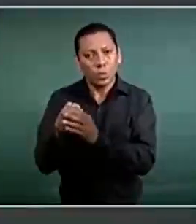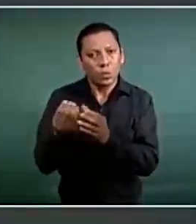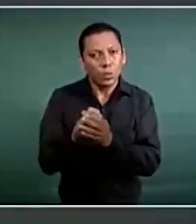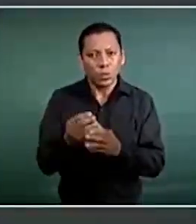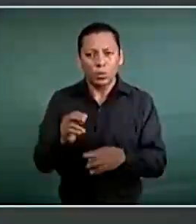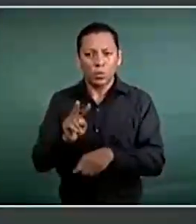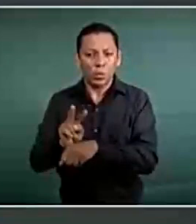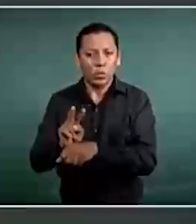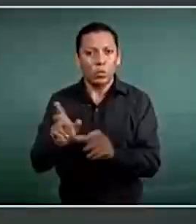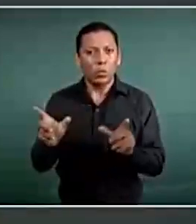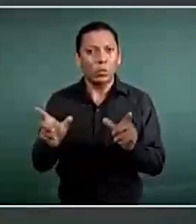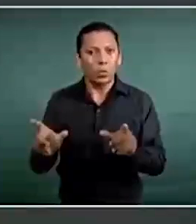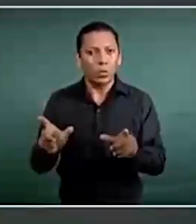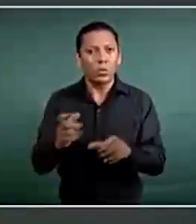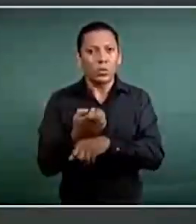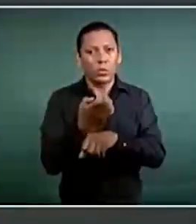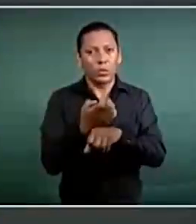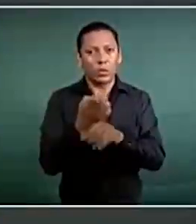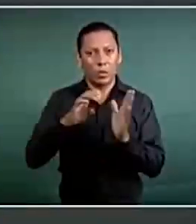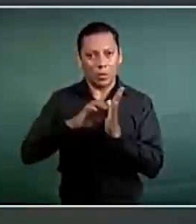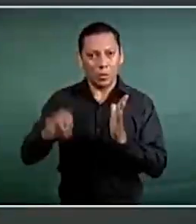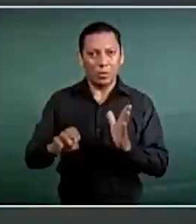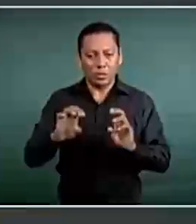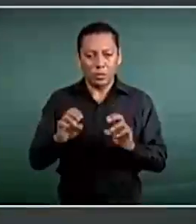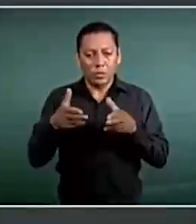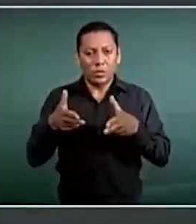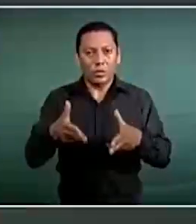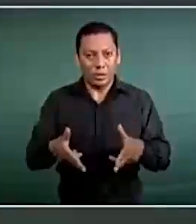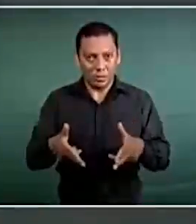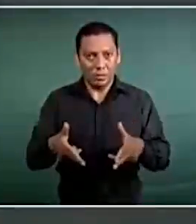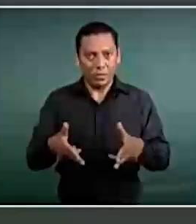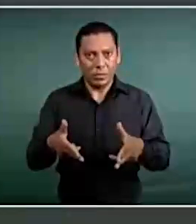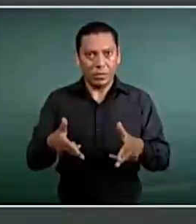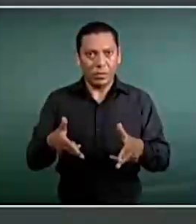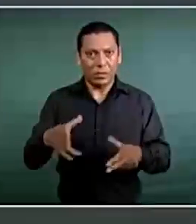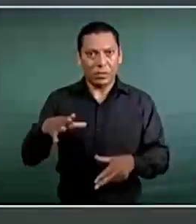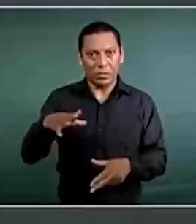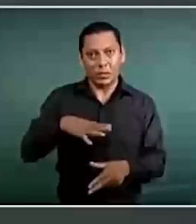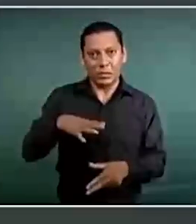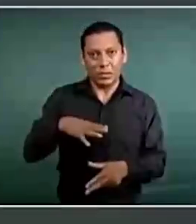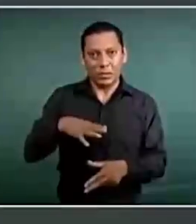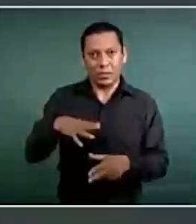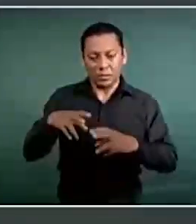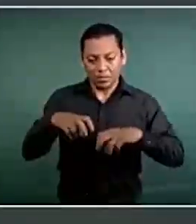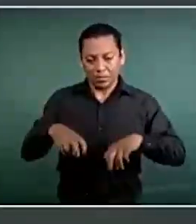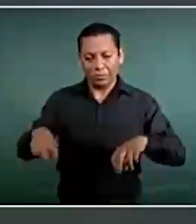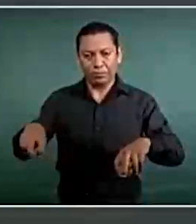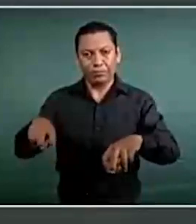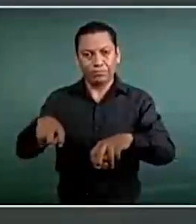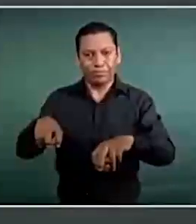En el caso de Chiapas, la mesa que se